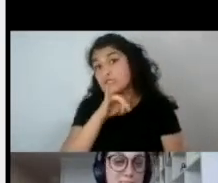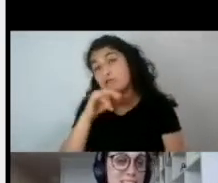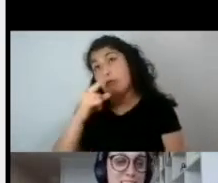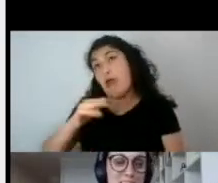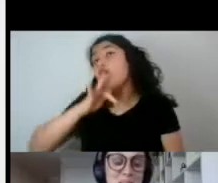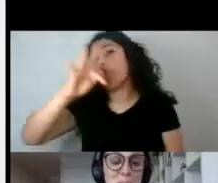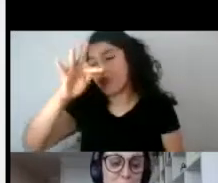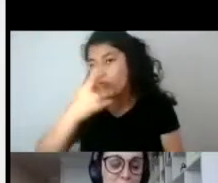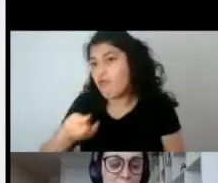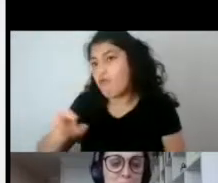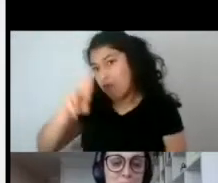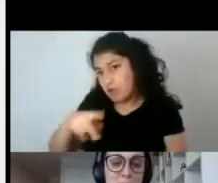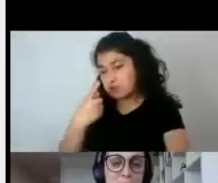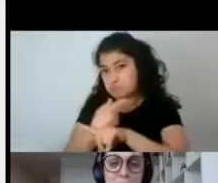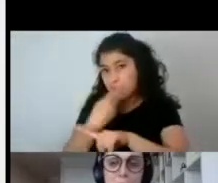instancia, sin duda.